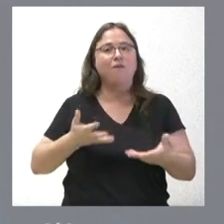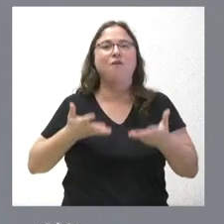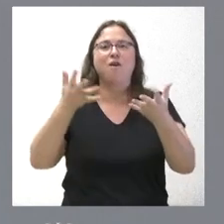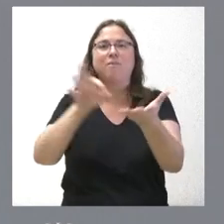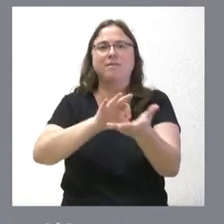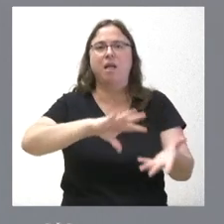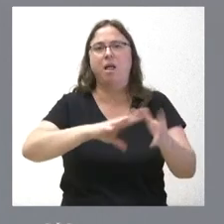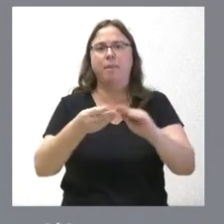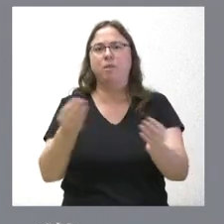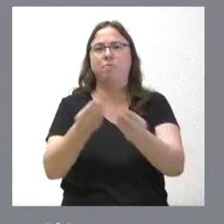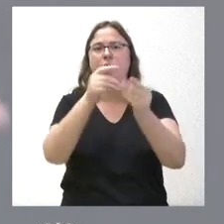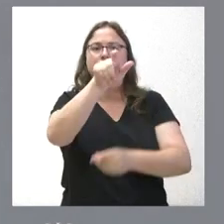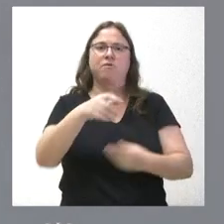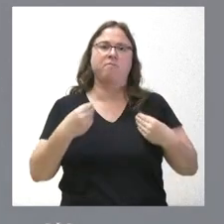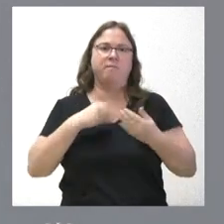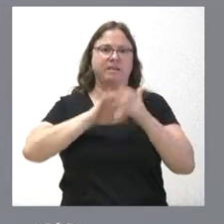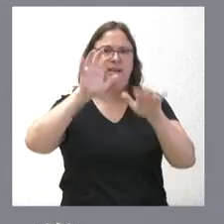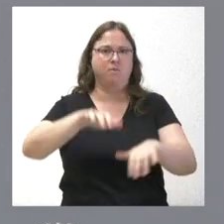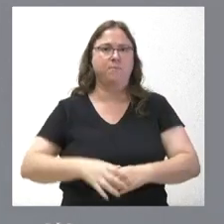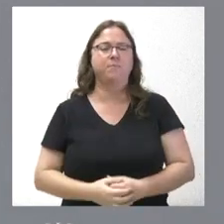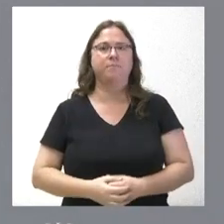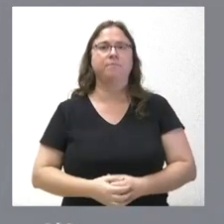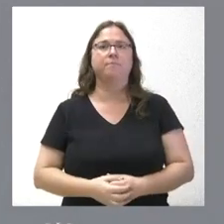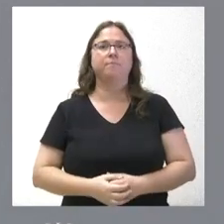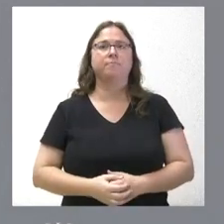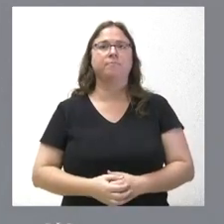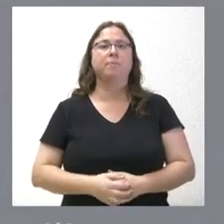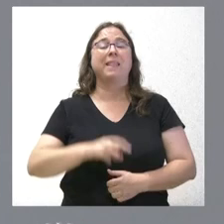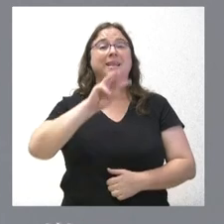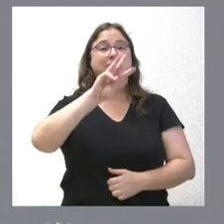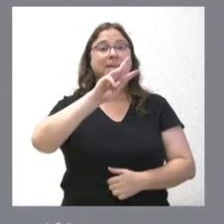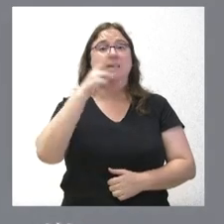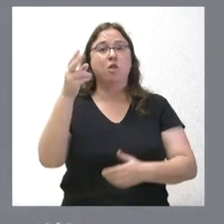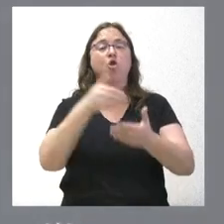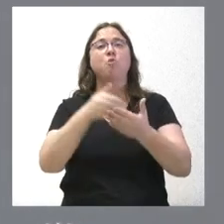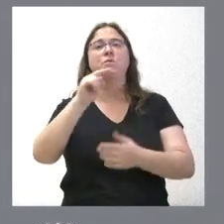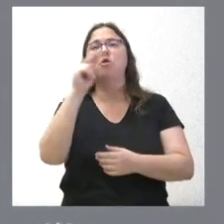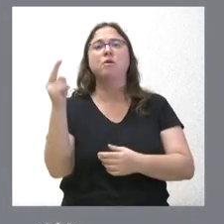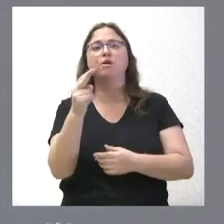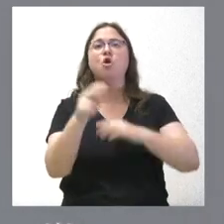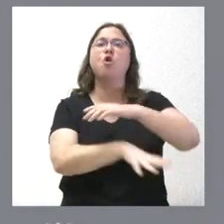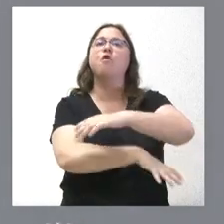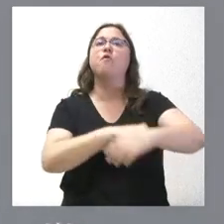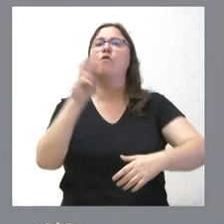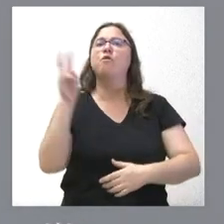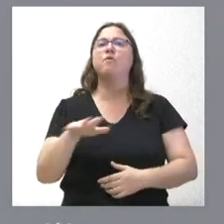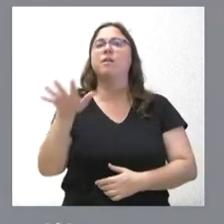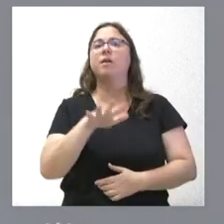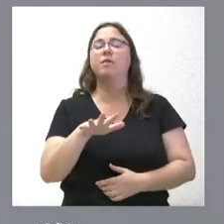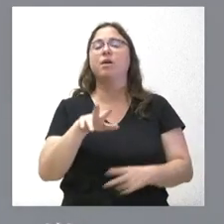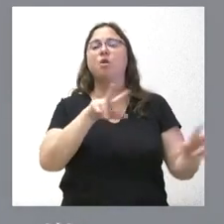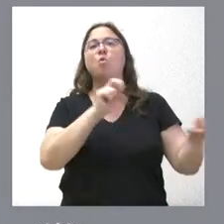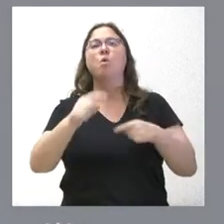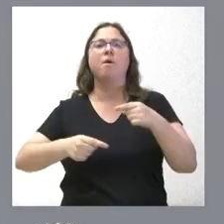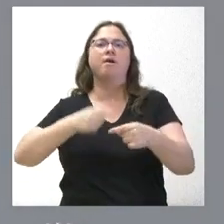ciudadanos de Castilla y León. 32 millones de euros, como les digo, con fondos procedentes de la nueva generación